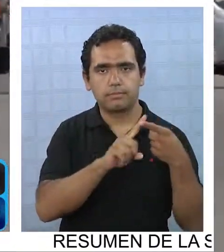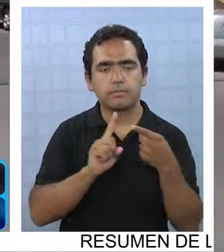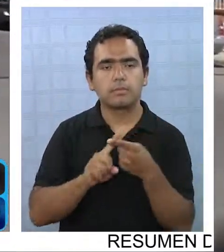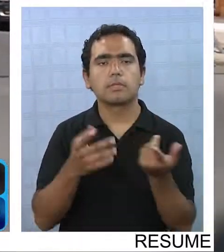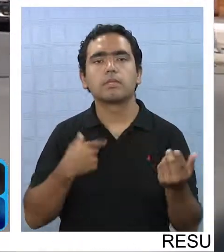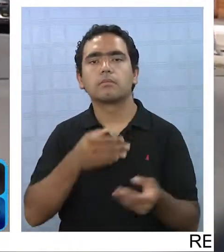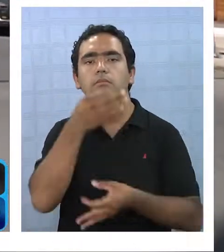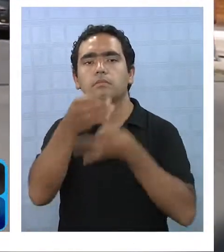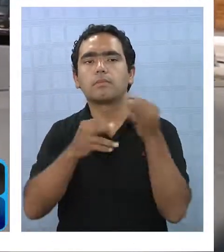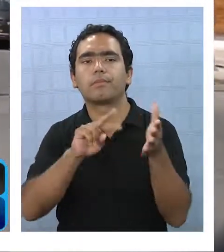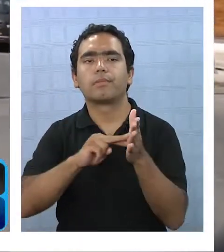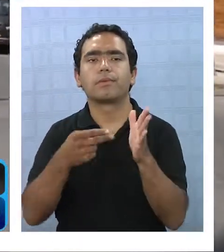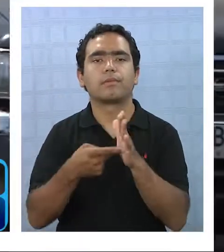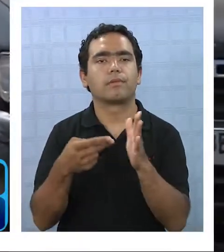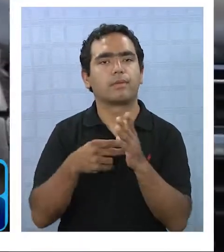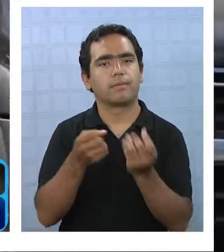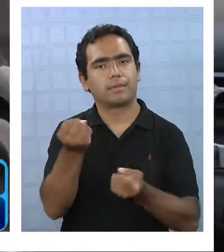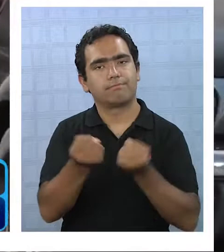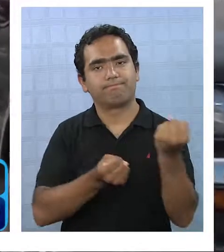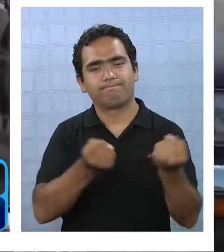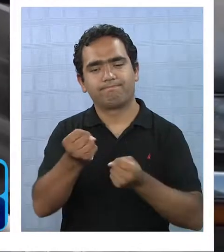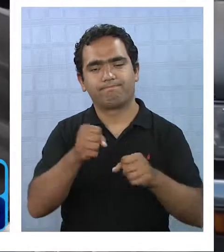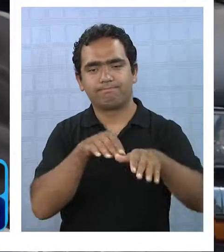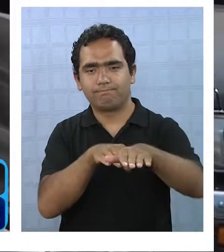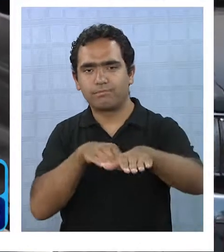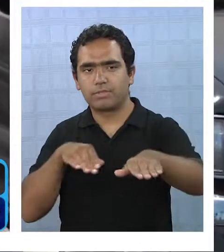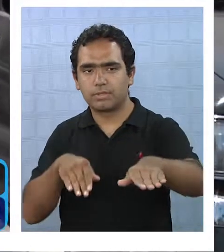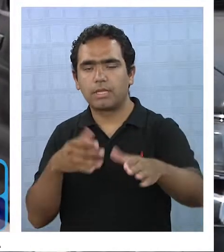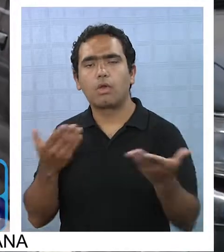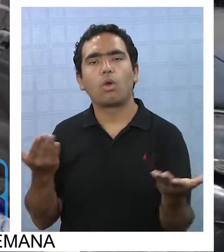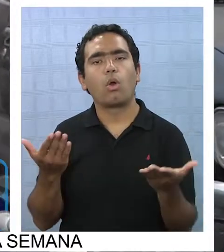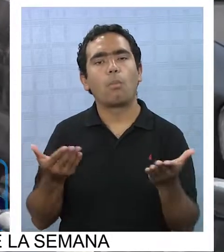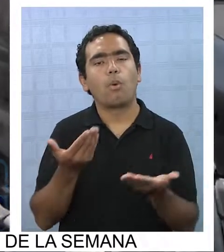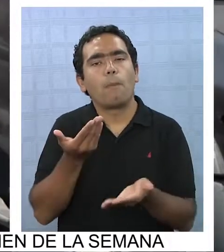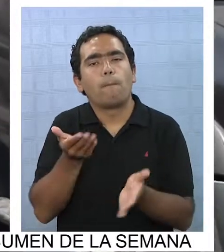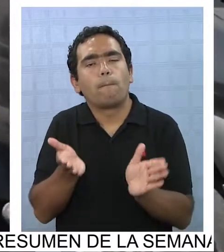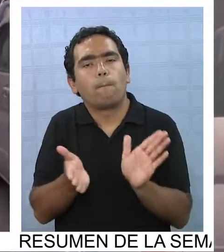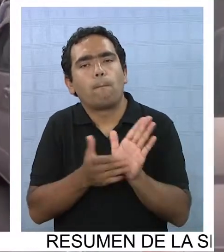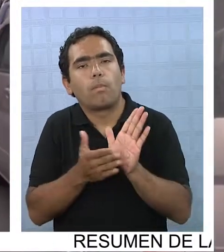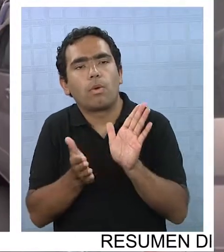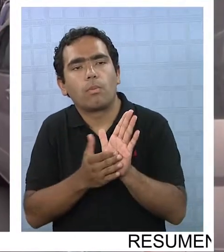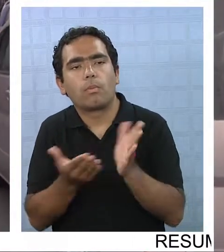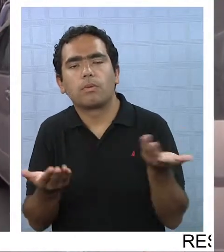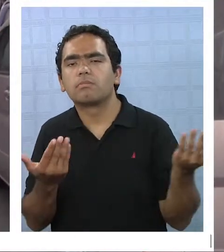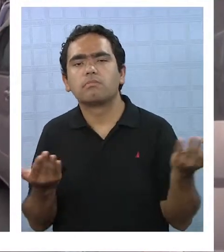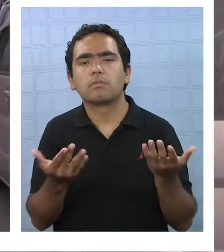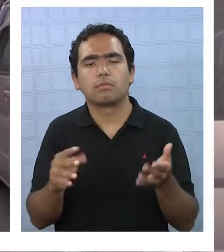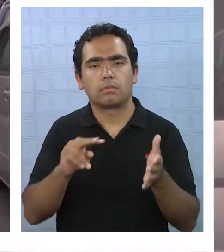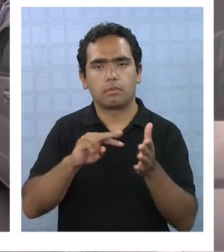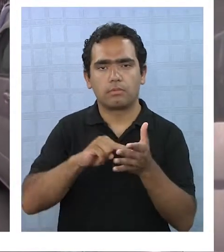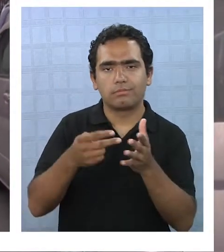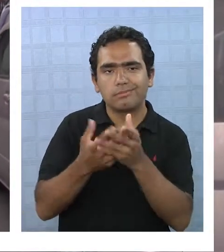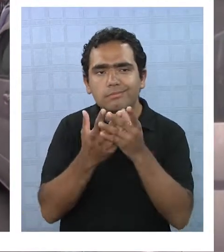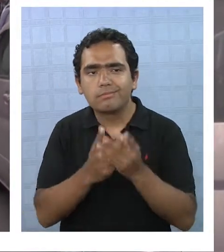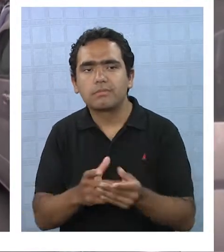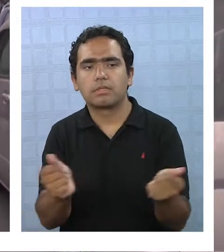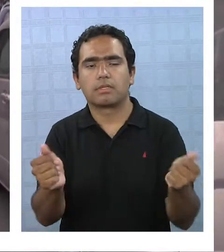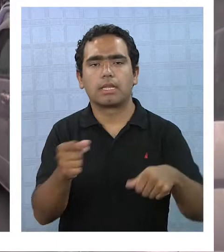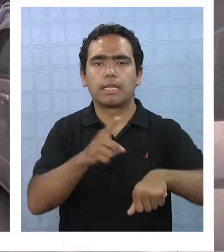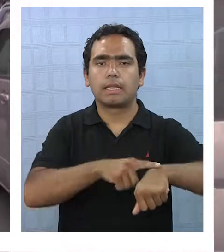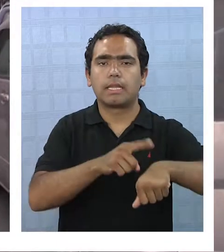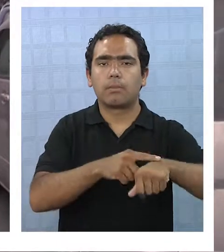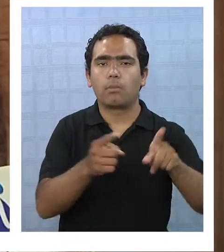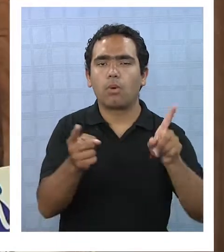problemas viales que existen en sus ciudades y las propuestas de cómo solucionar estos problemas a corto, mediano y largo